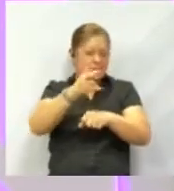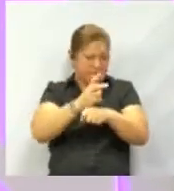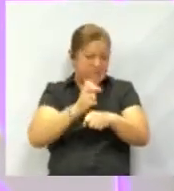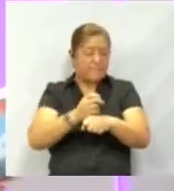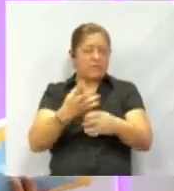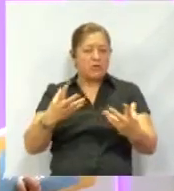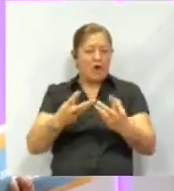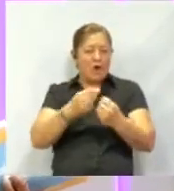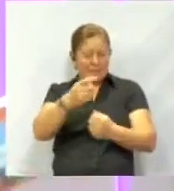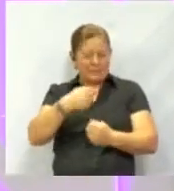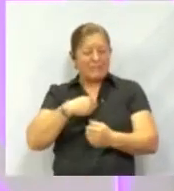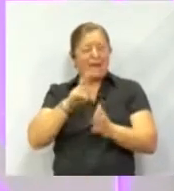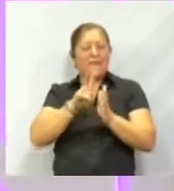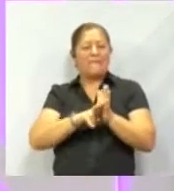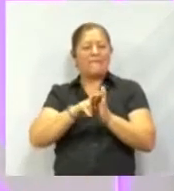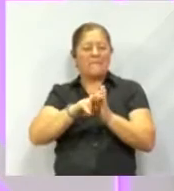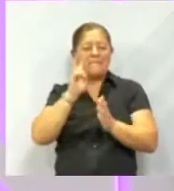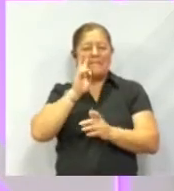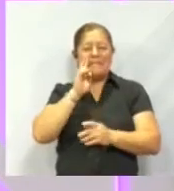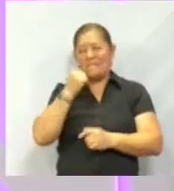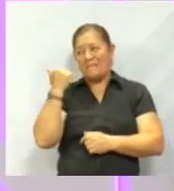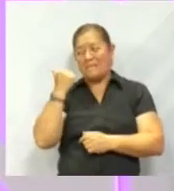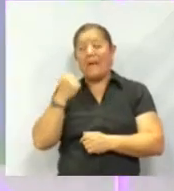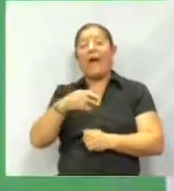siguiente video para seguir aprendiendo del tema.